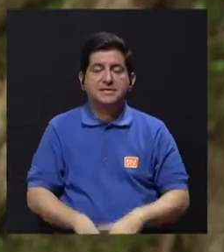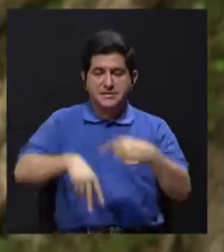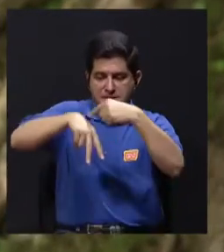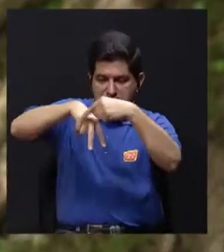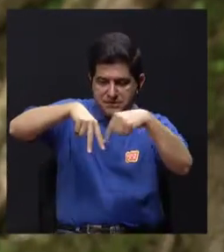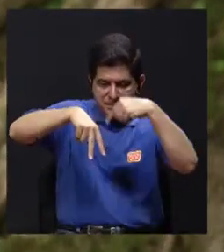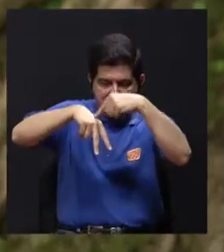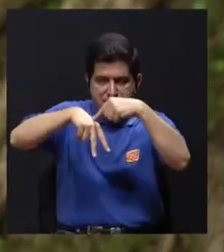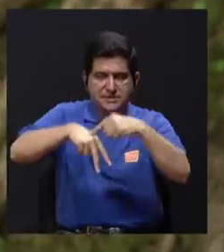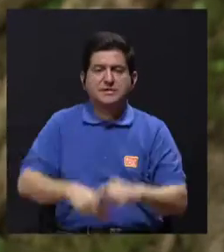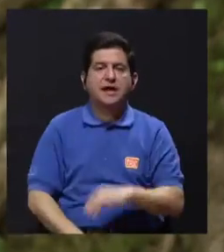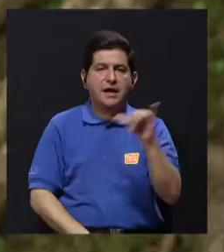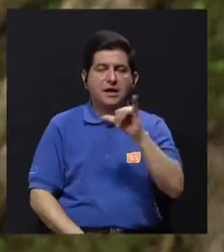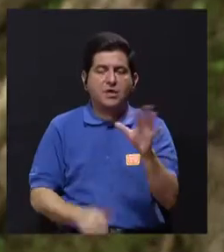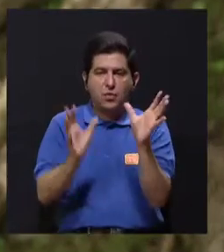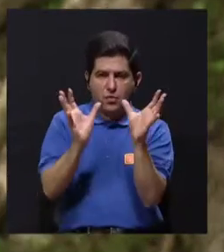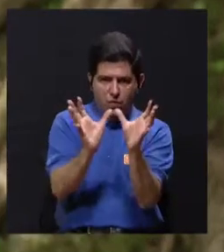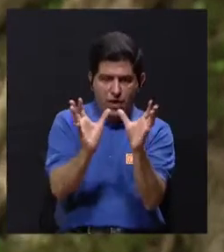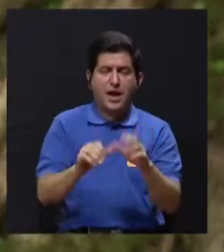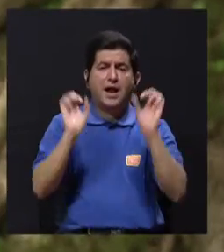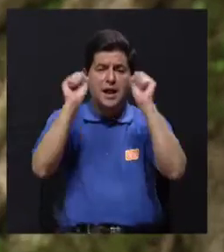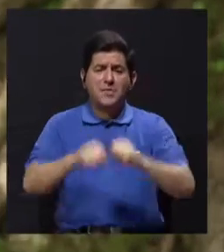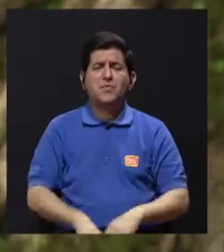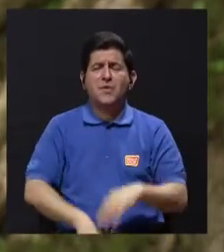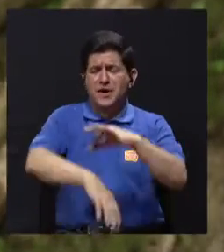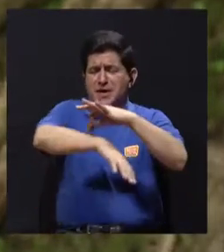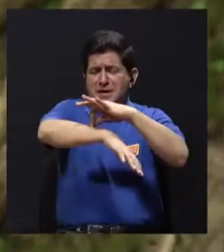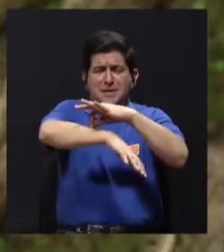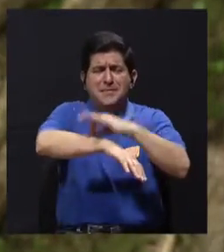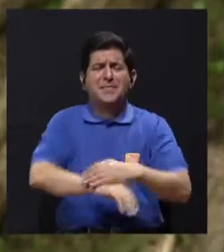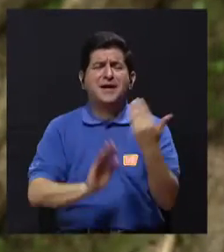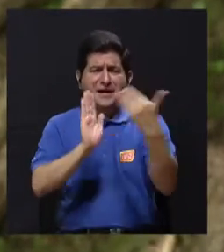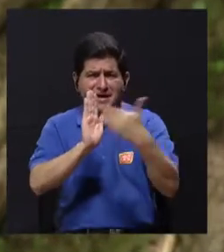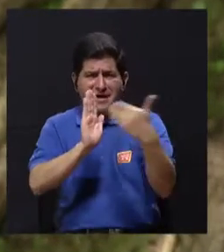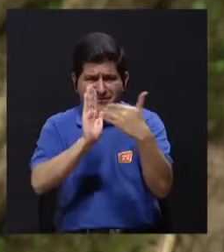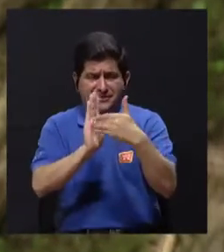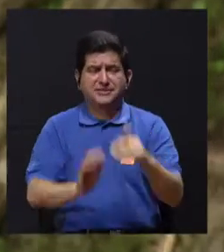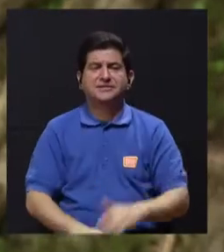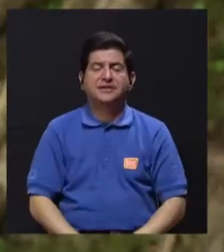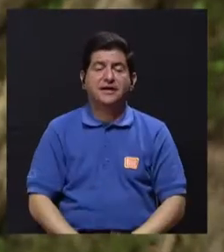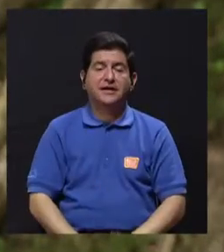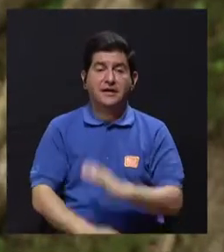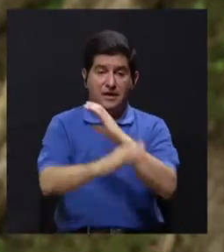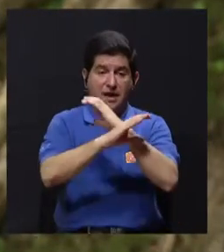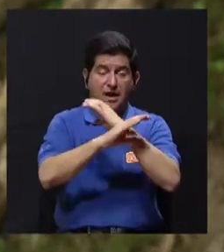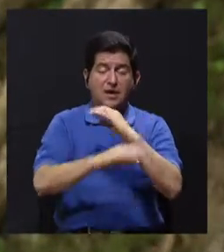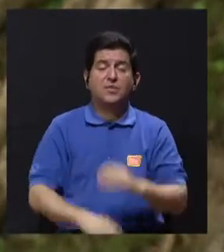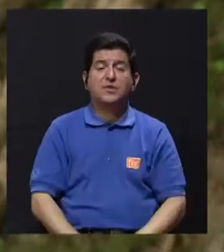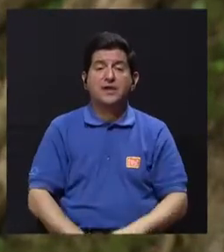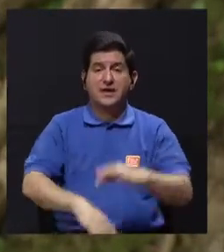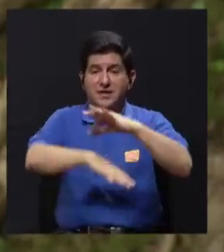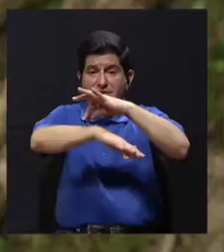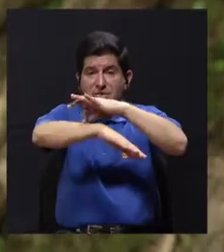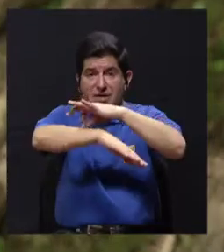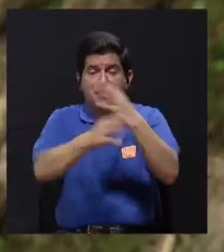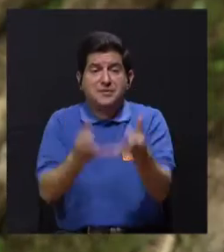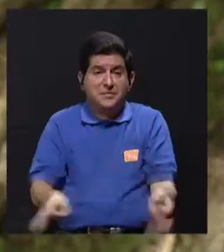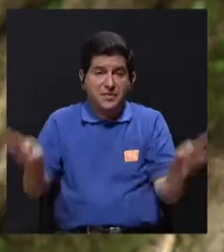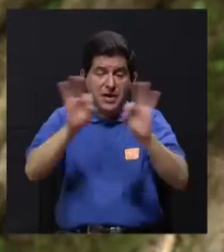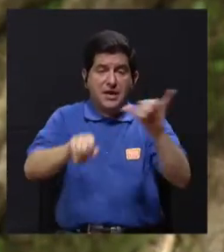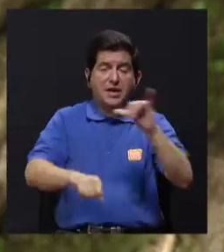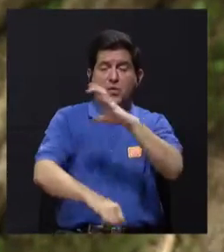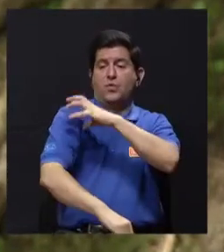en la parte genital y en la parte de los glúteos, porque la piel se puede dañar y se puede abrir. Entonces, el cuidado de la piel es fundamental,